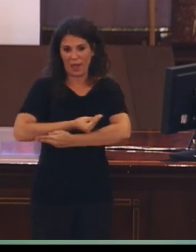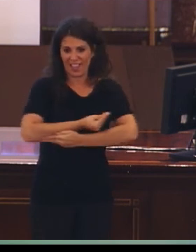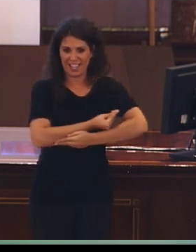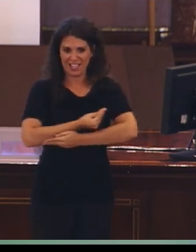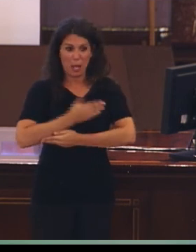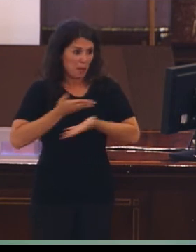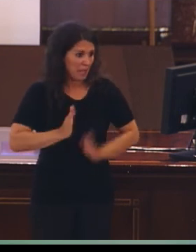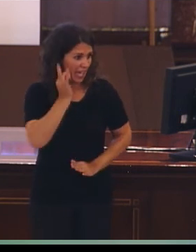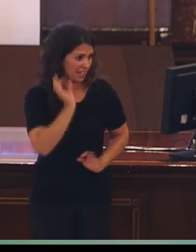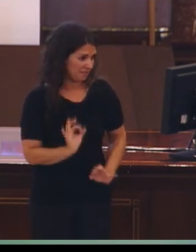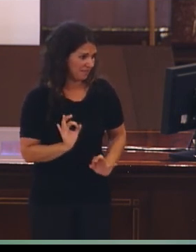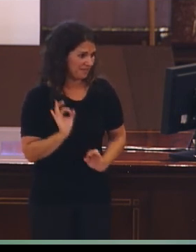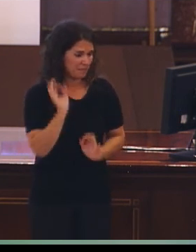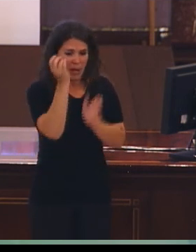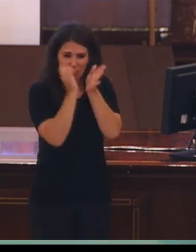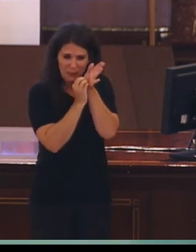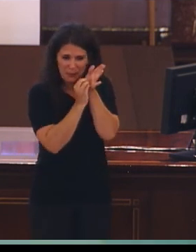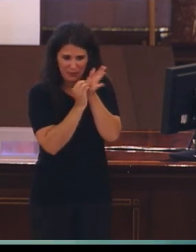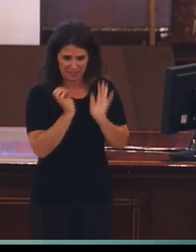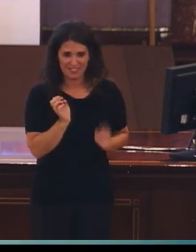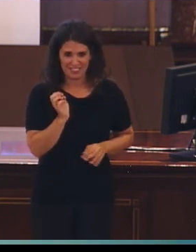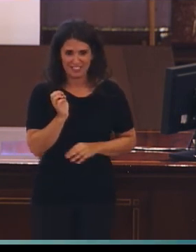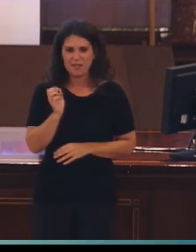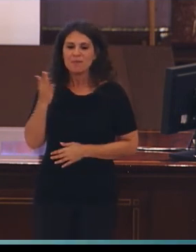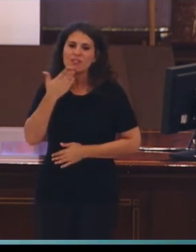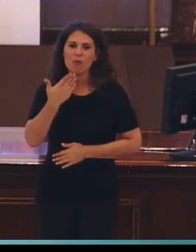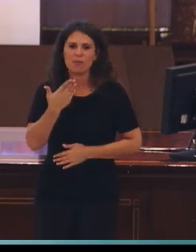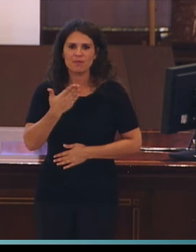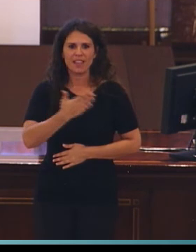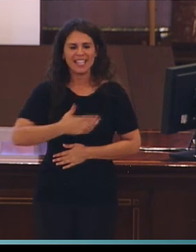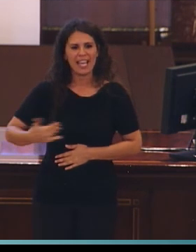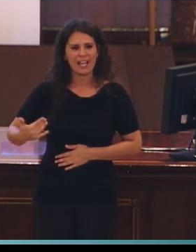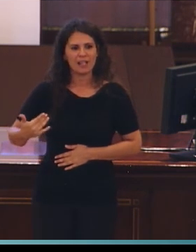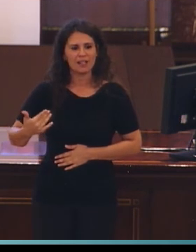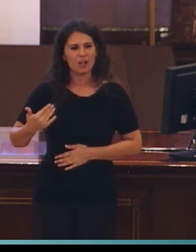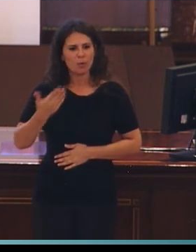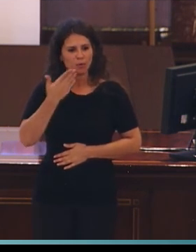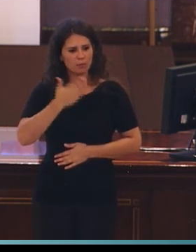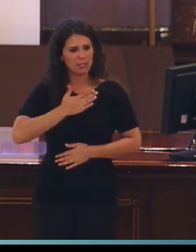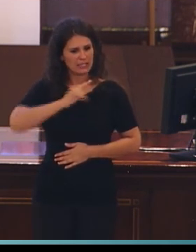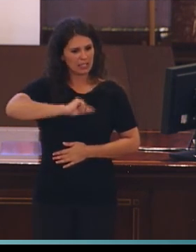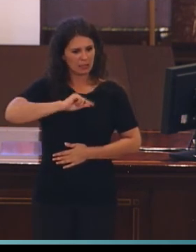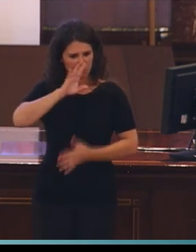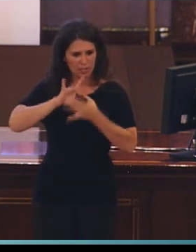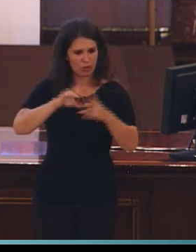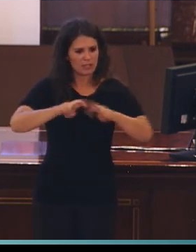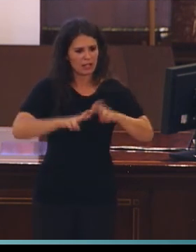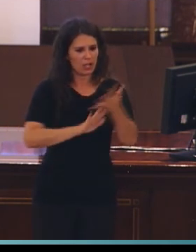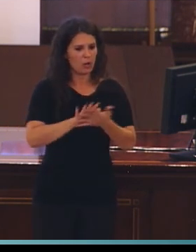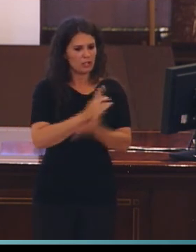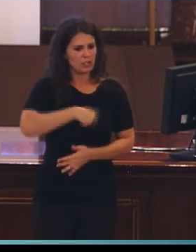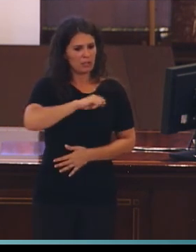Y en realidad era un poco la simbología de la investigación de la lengua de signos española en aquella época.